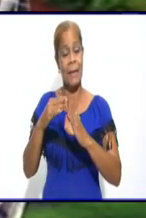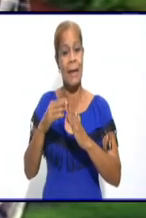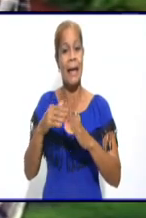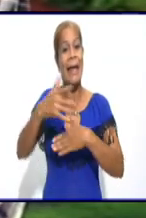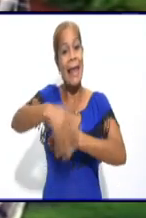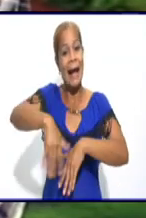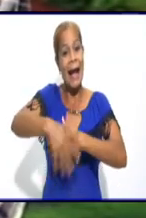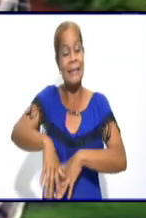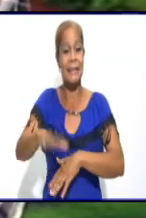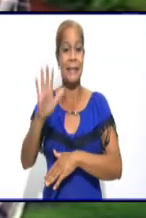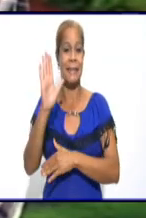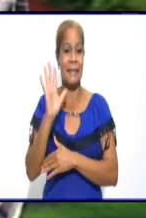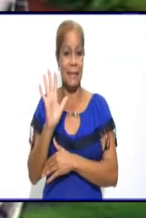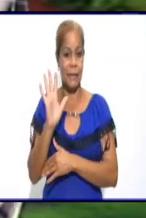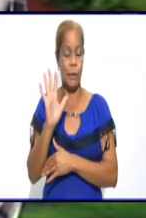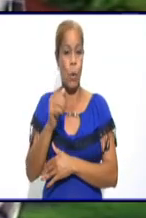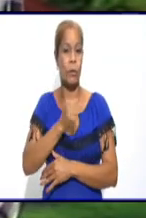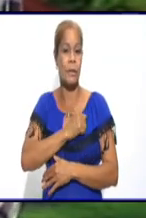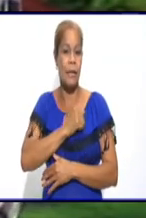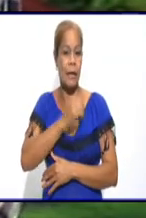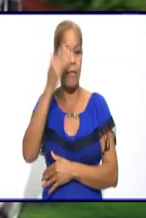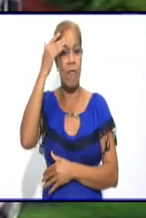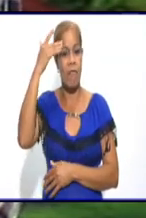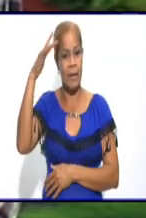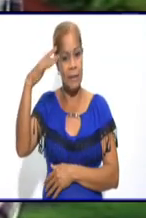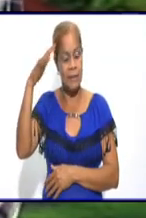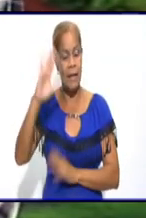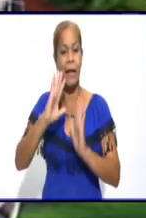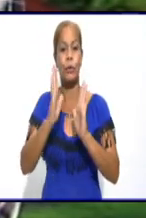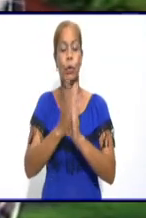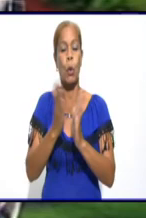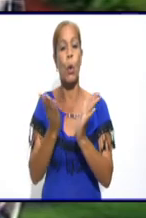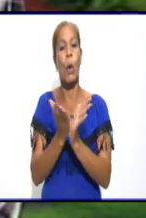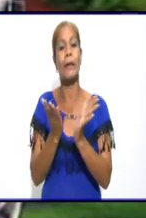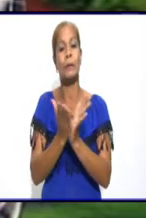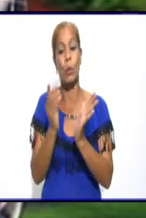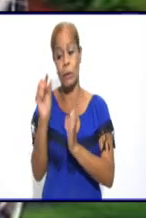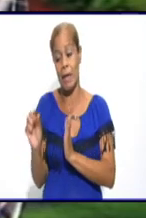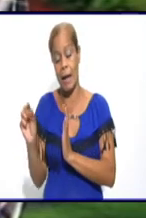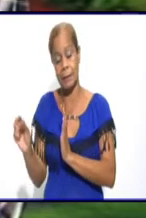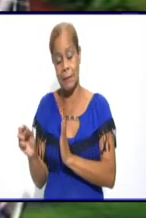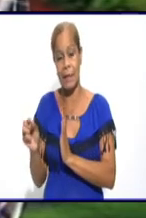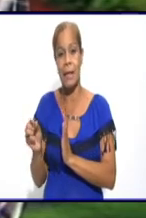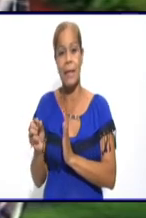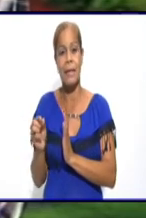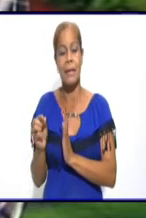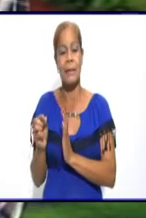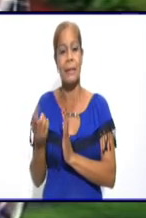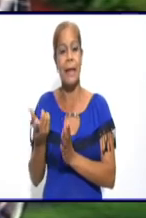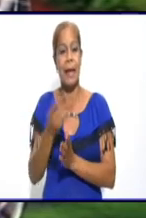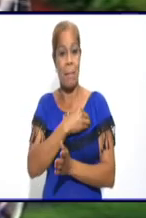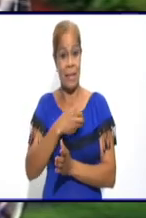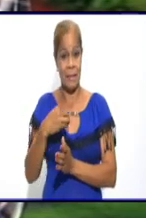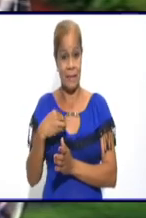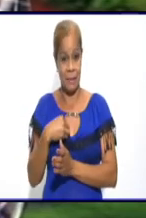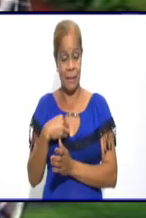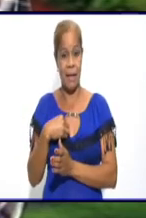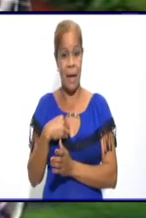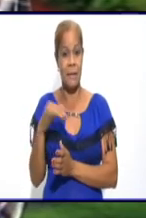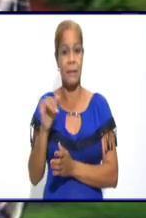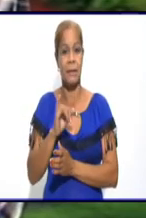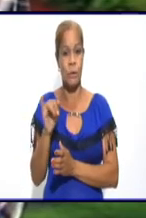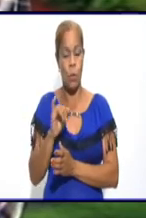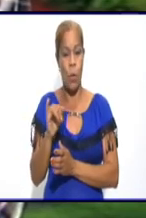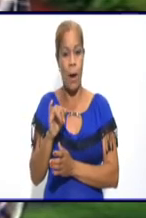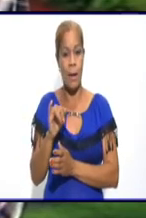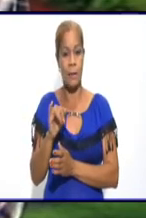quieren felicitar a los estudiantes de ciencias médicas que se encargan de la pesquisa en el consultorio 16 del